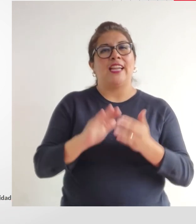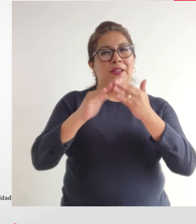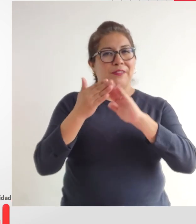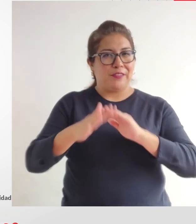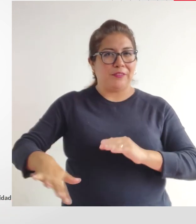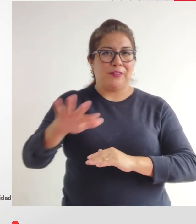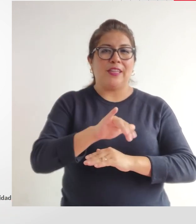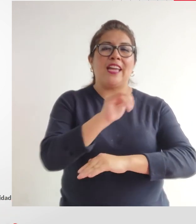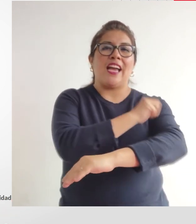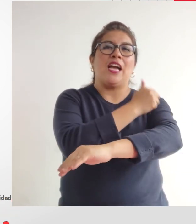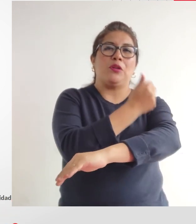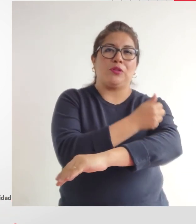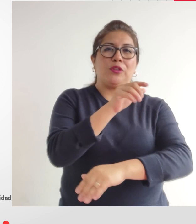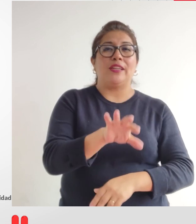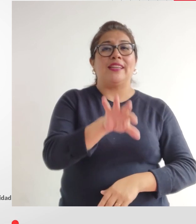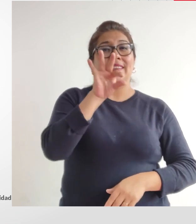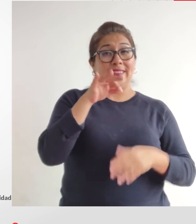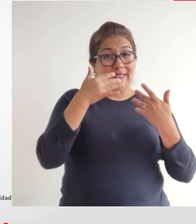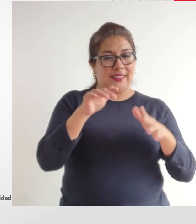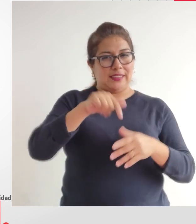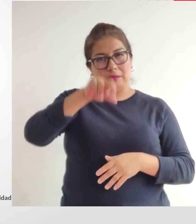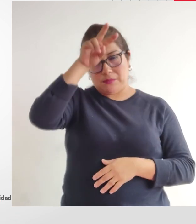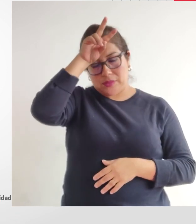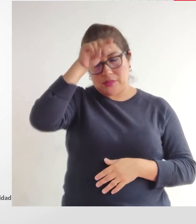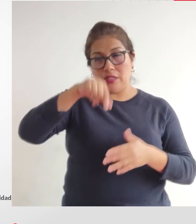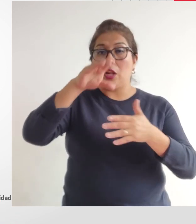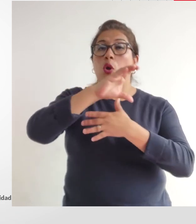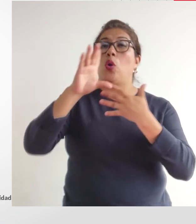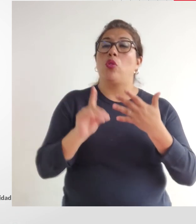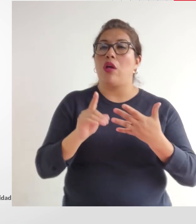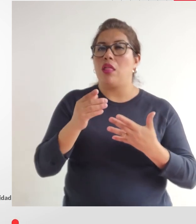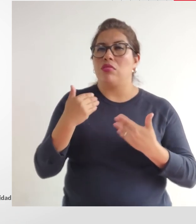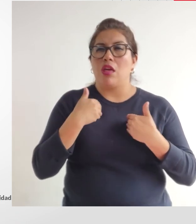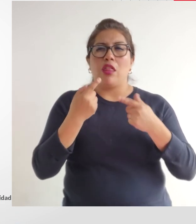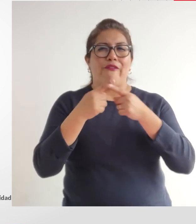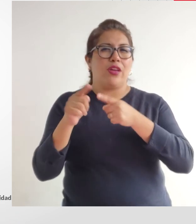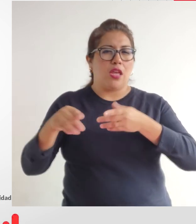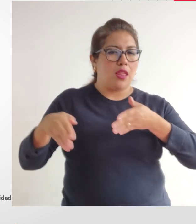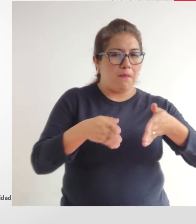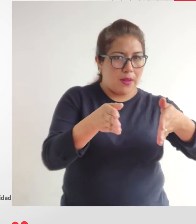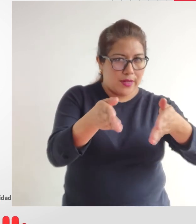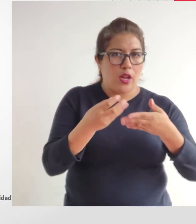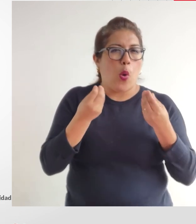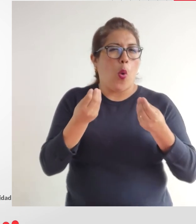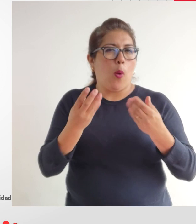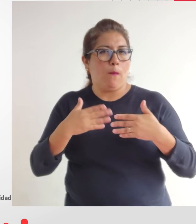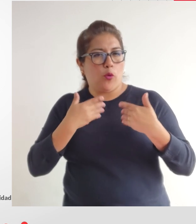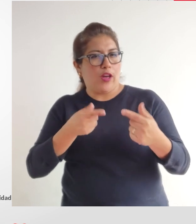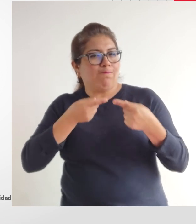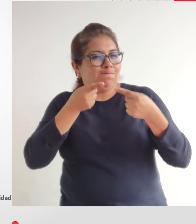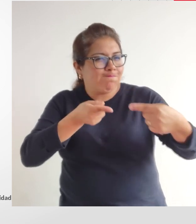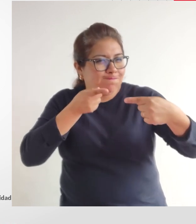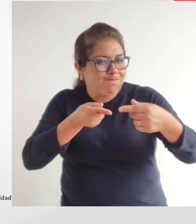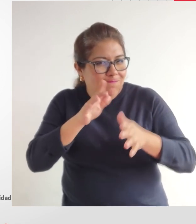electas de nuestro país que el Conadis encuentra varias formas de convencer a